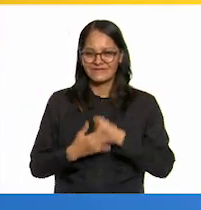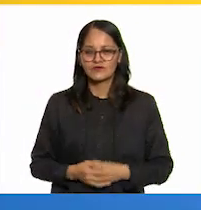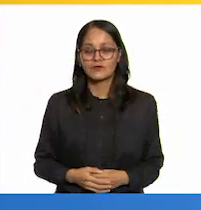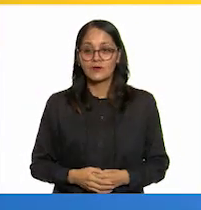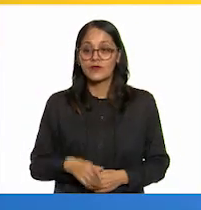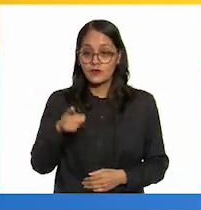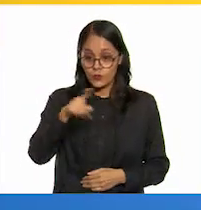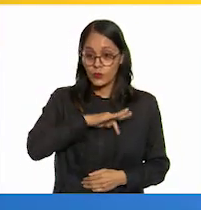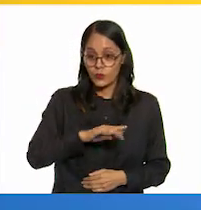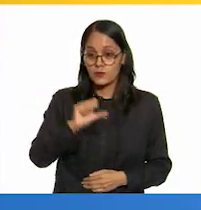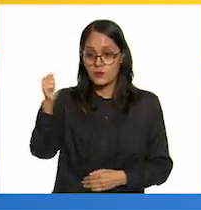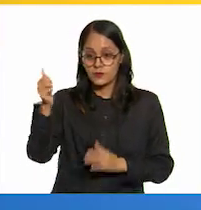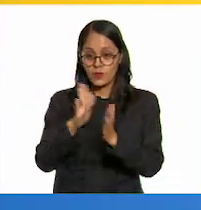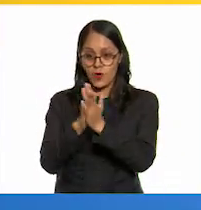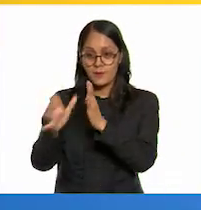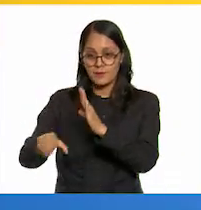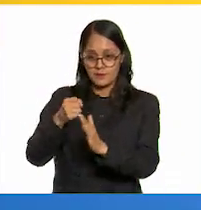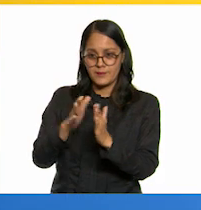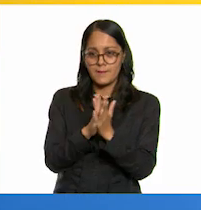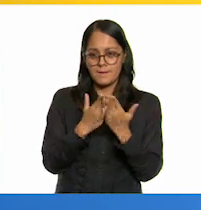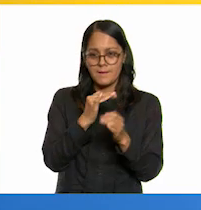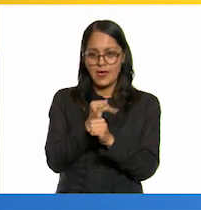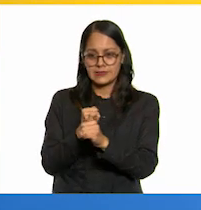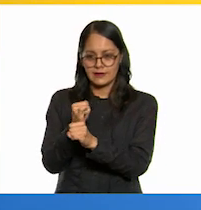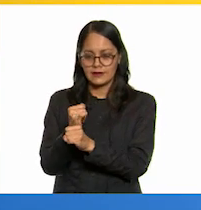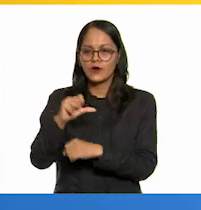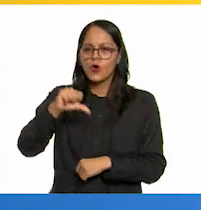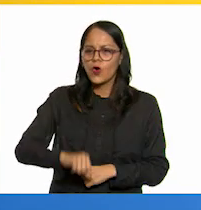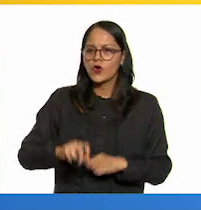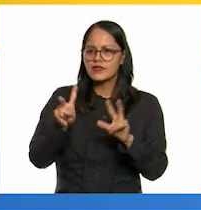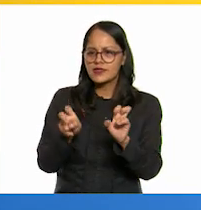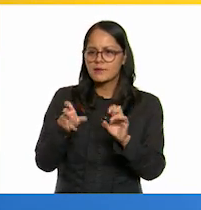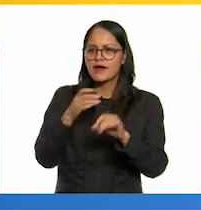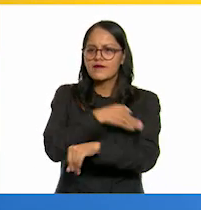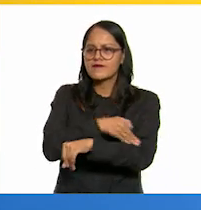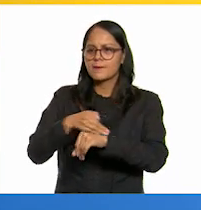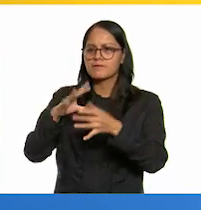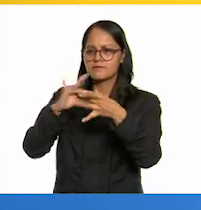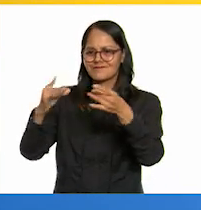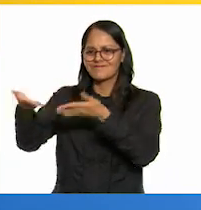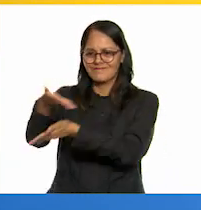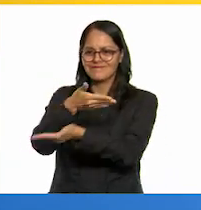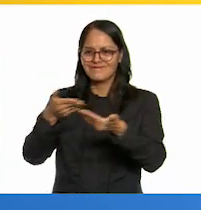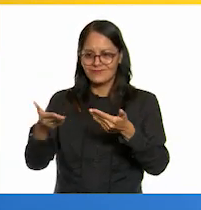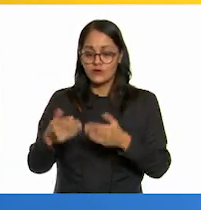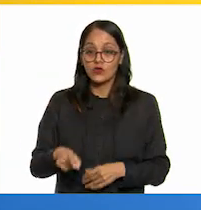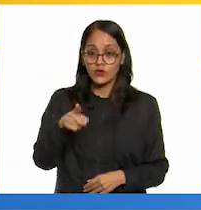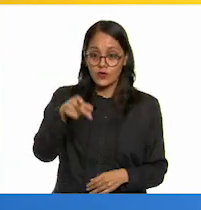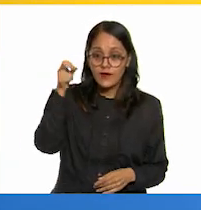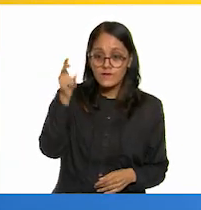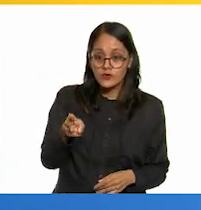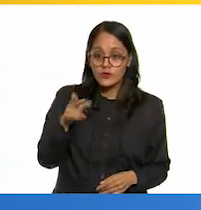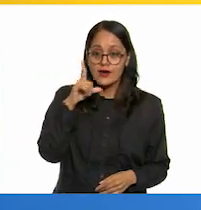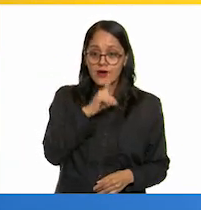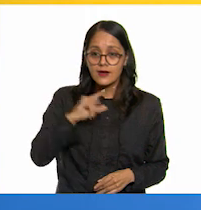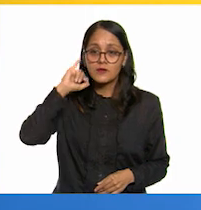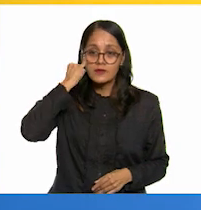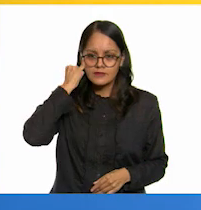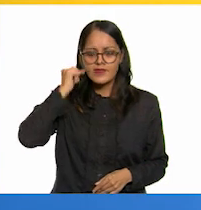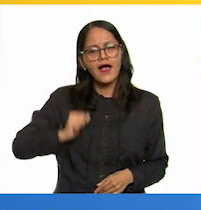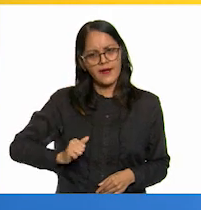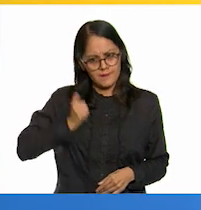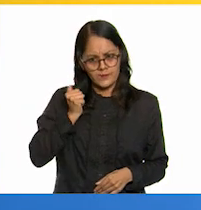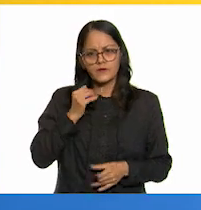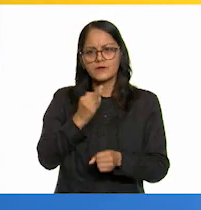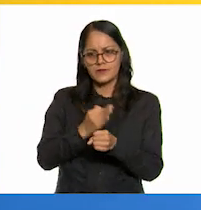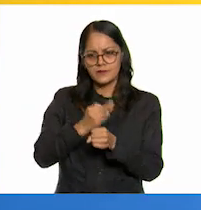si te es posible consulta otros libros y comenta el tema de hoy con tu familia si tienes la fortuna de hablar una lengua indígena aprovecha este